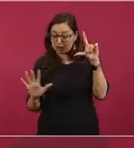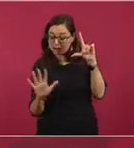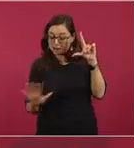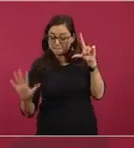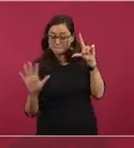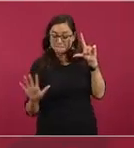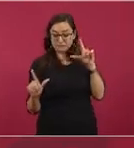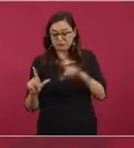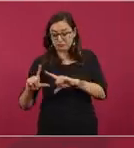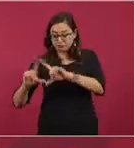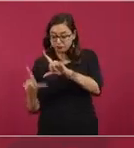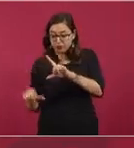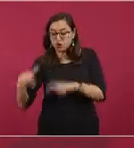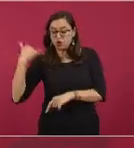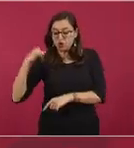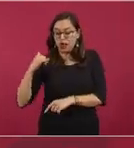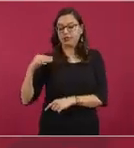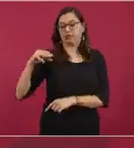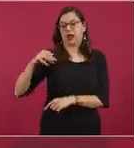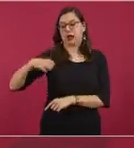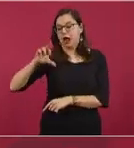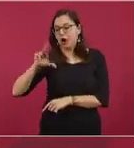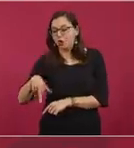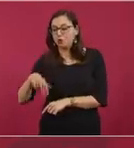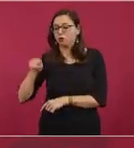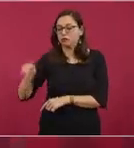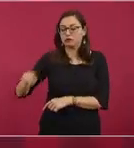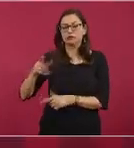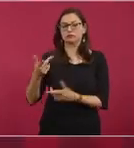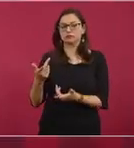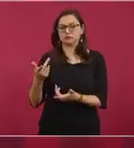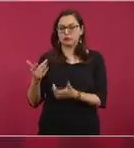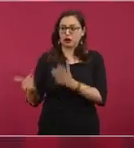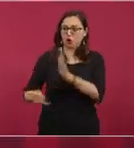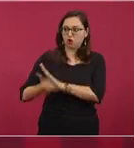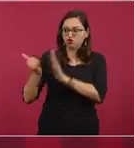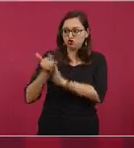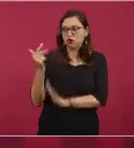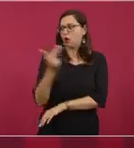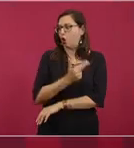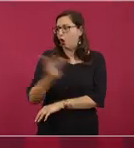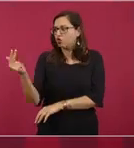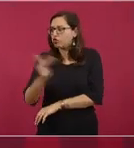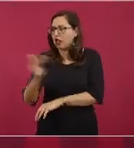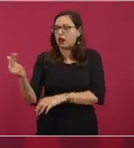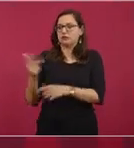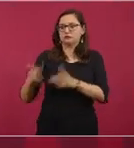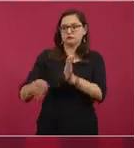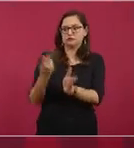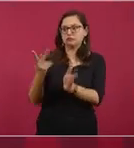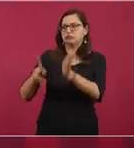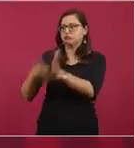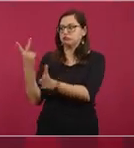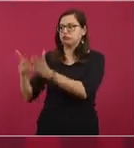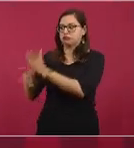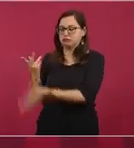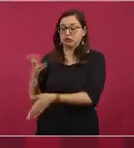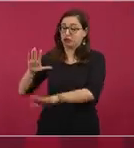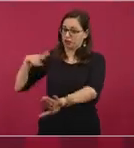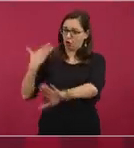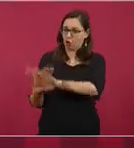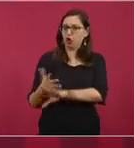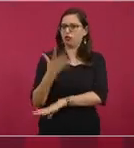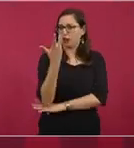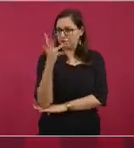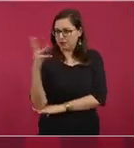y de lo que significó también afectaciones al medio